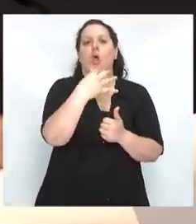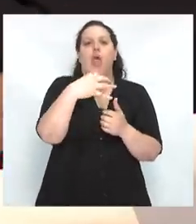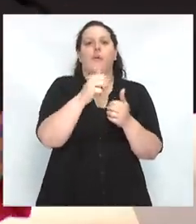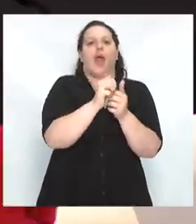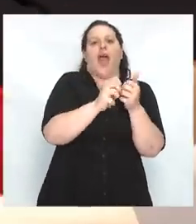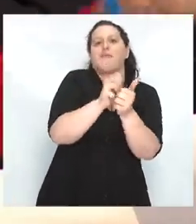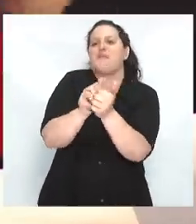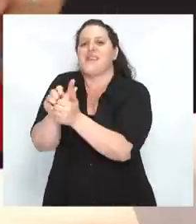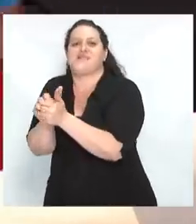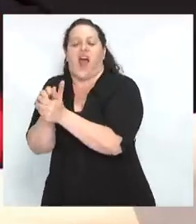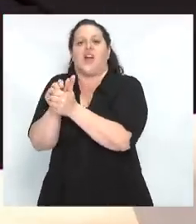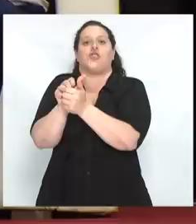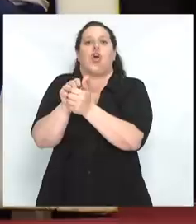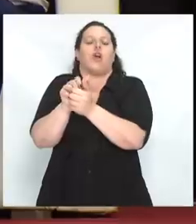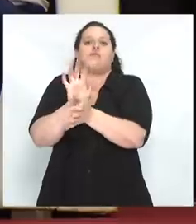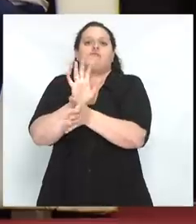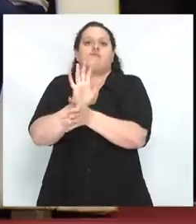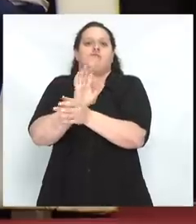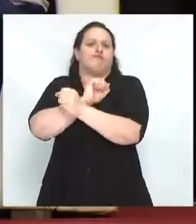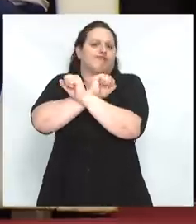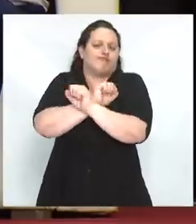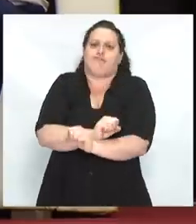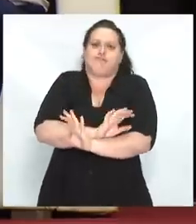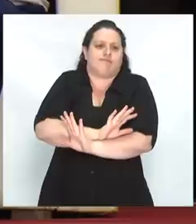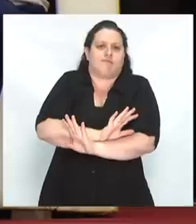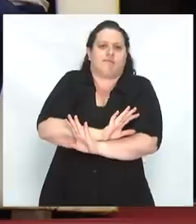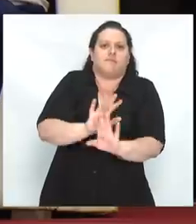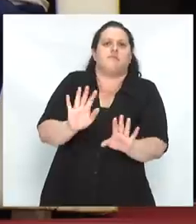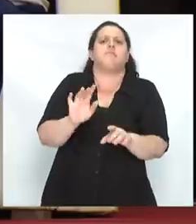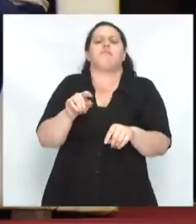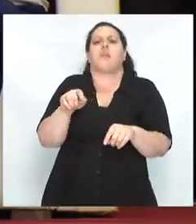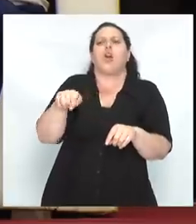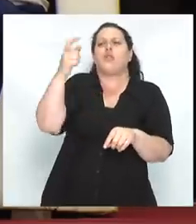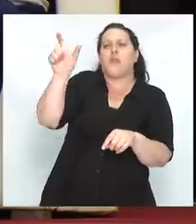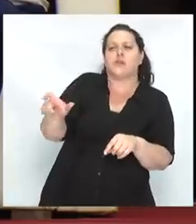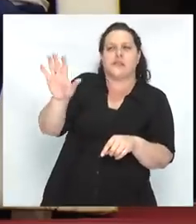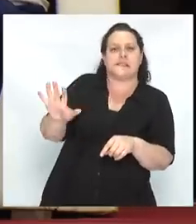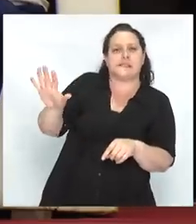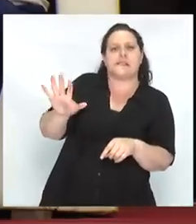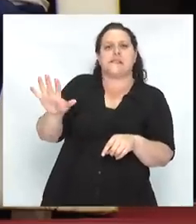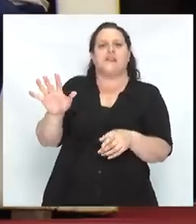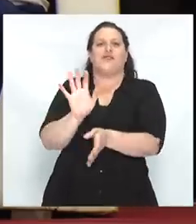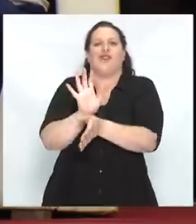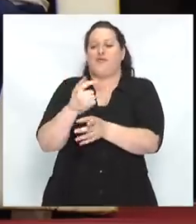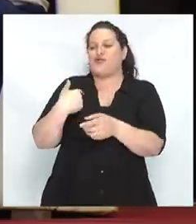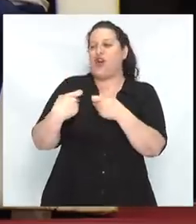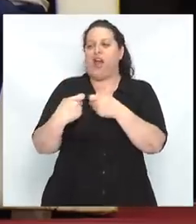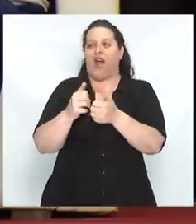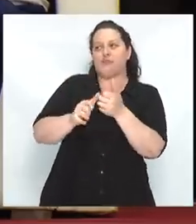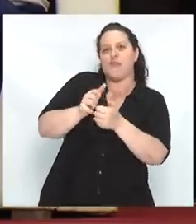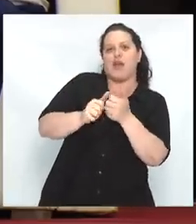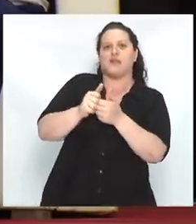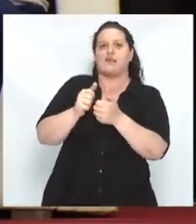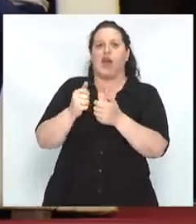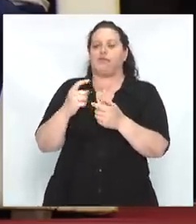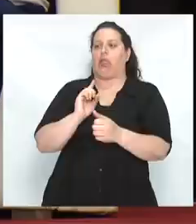mismos, estemos condenados a no encontrarnos, a sospechar de los demás, a vivir como si fuéramos empresarios de nosotros mismos,